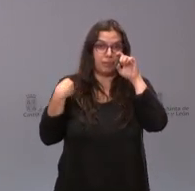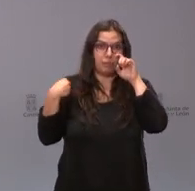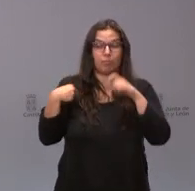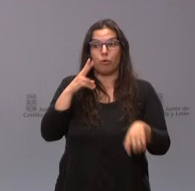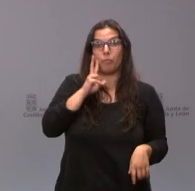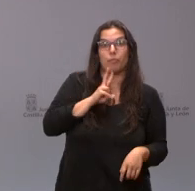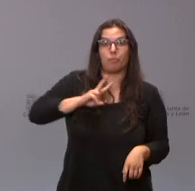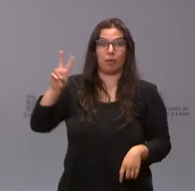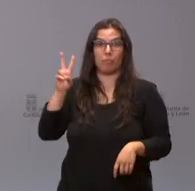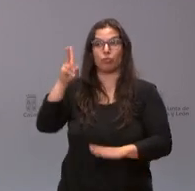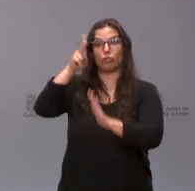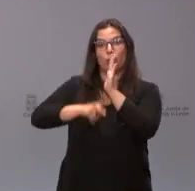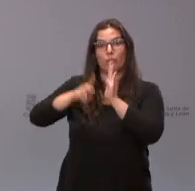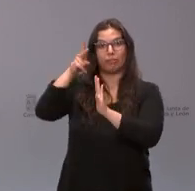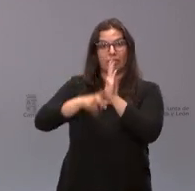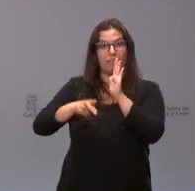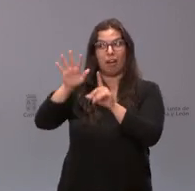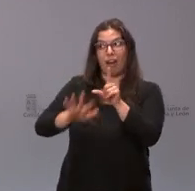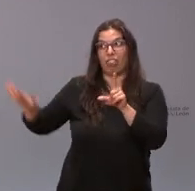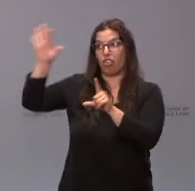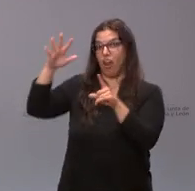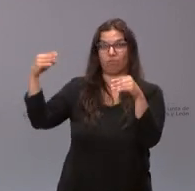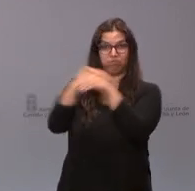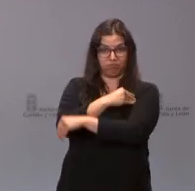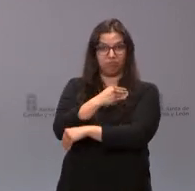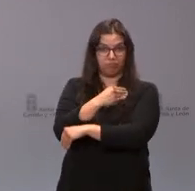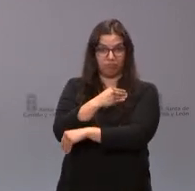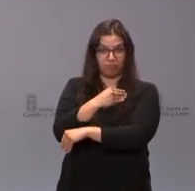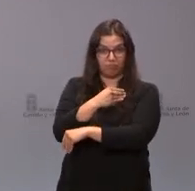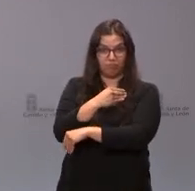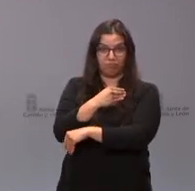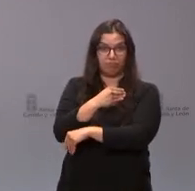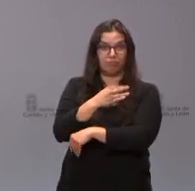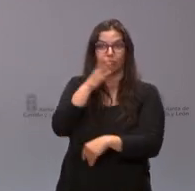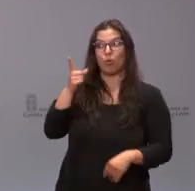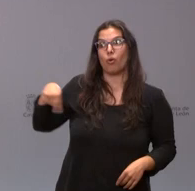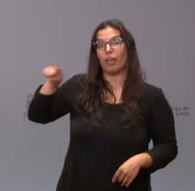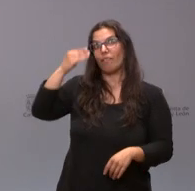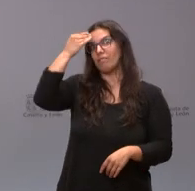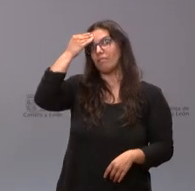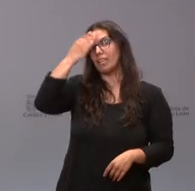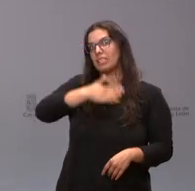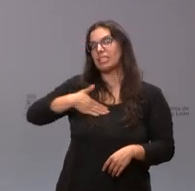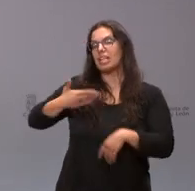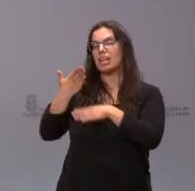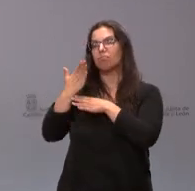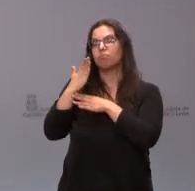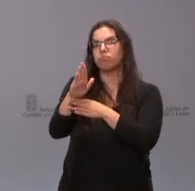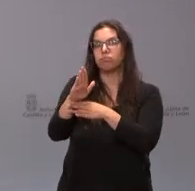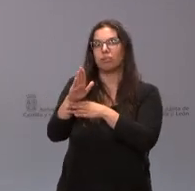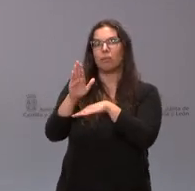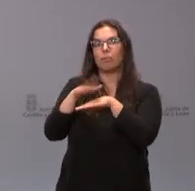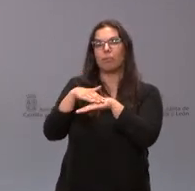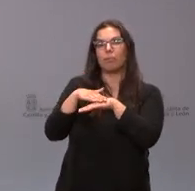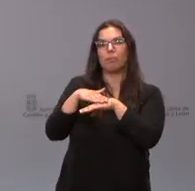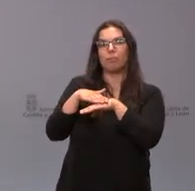viendo actualmente con la normativa nacional en esta materia que se plantea esa normativa como un elemento para dar satisfacción